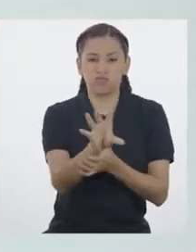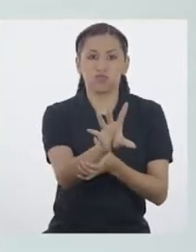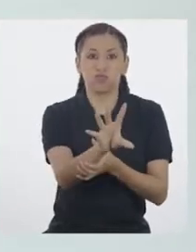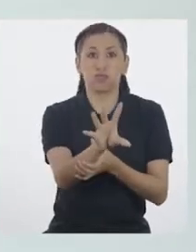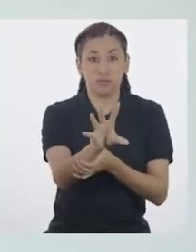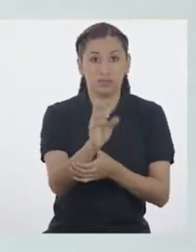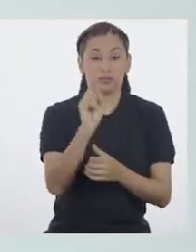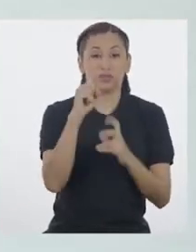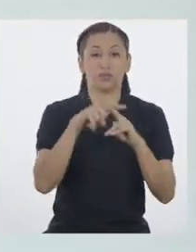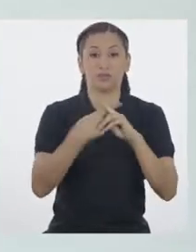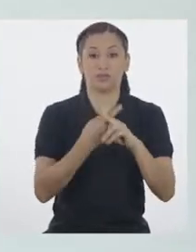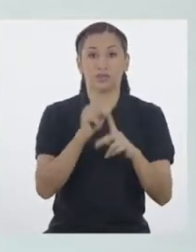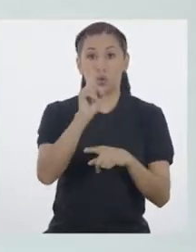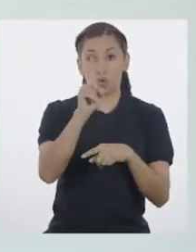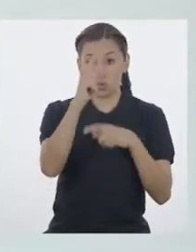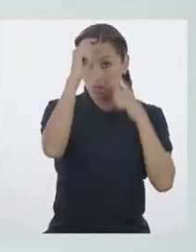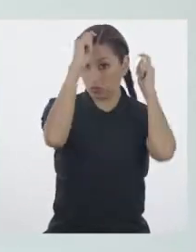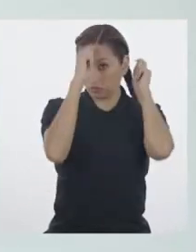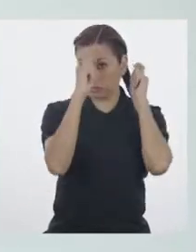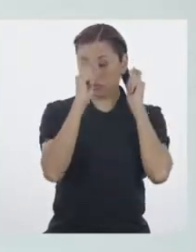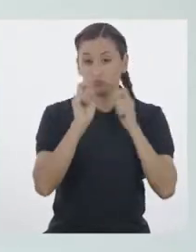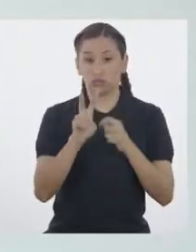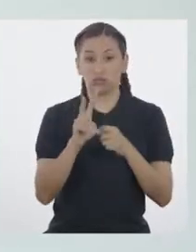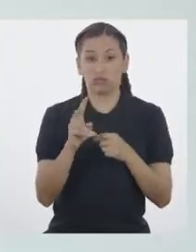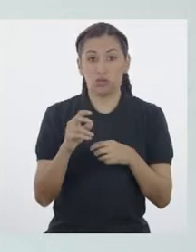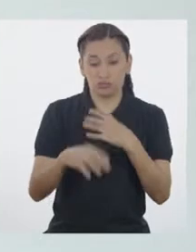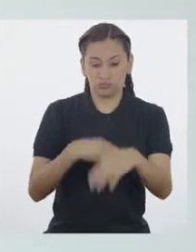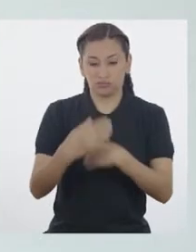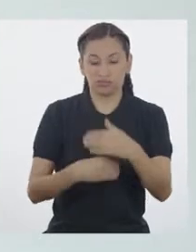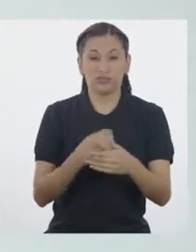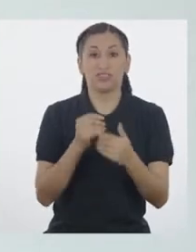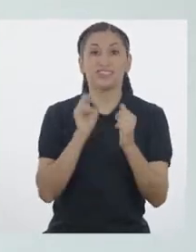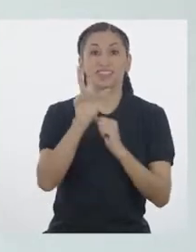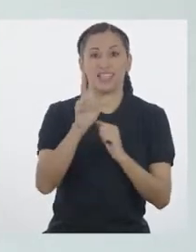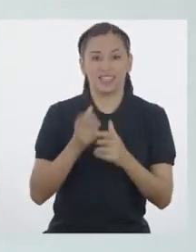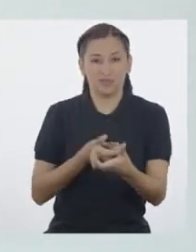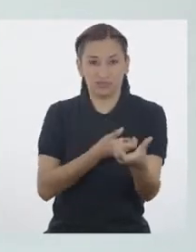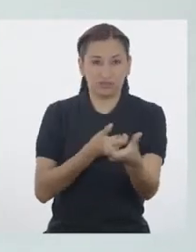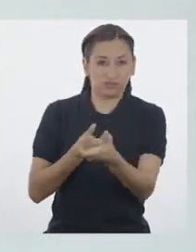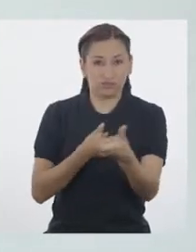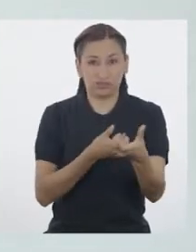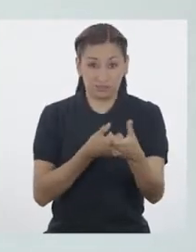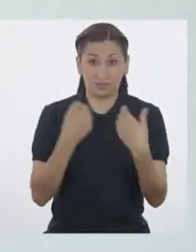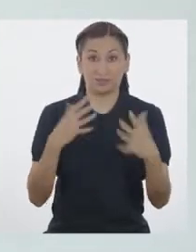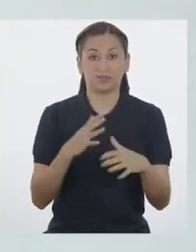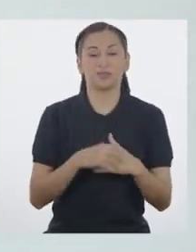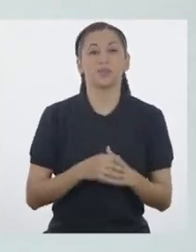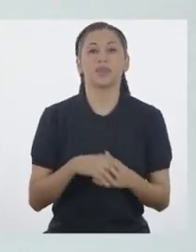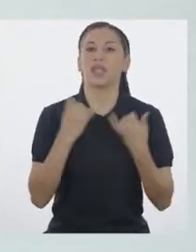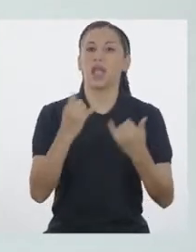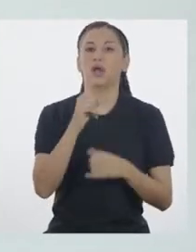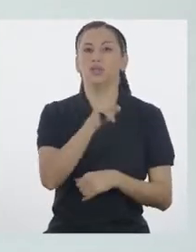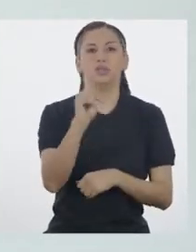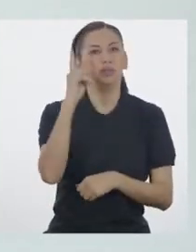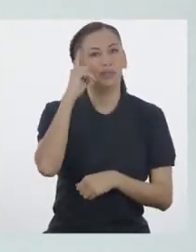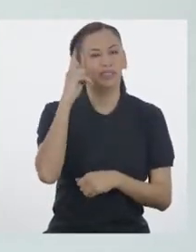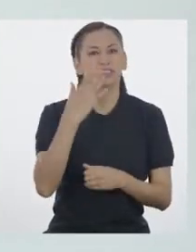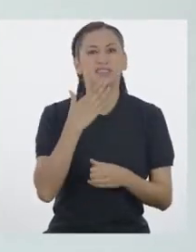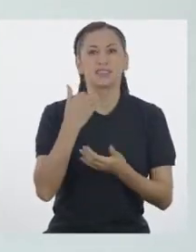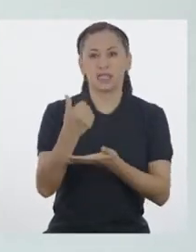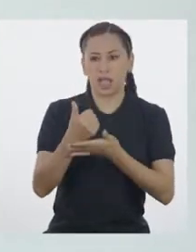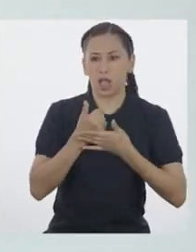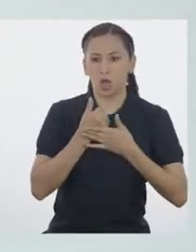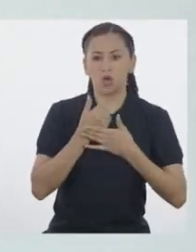Una vez más. Uno, dos, tres. Muy bien. Ahora pensemos en quienes nos ayudan a